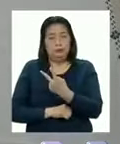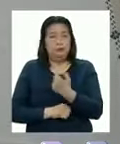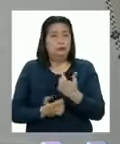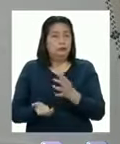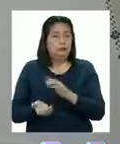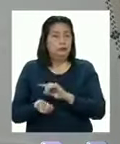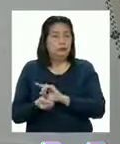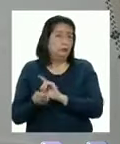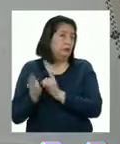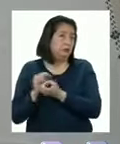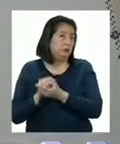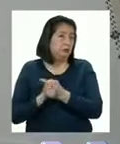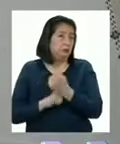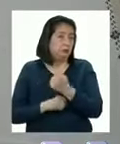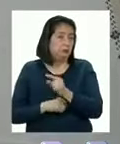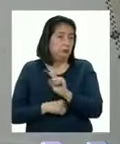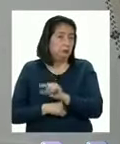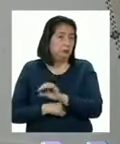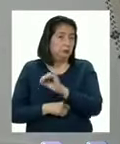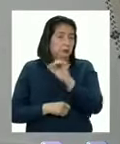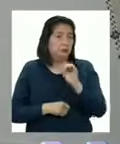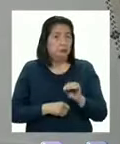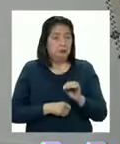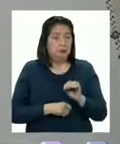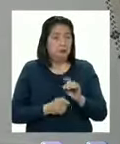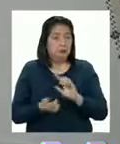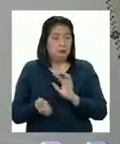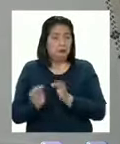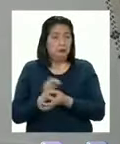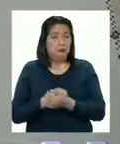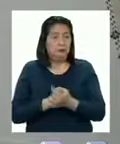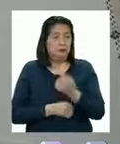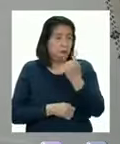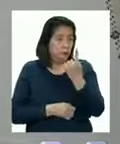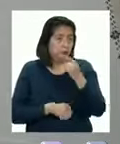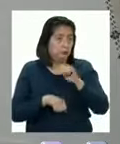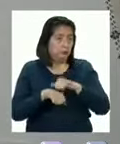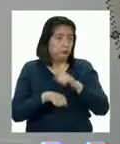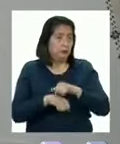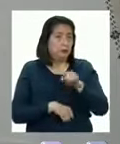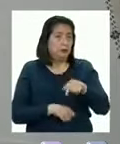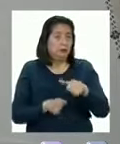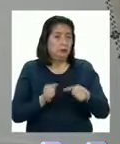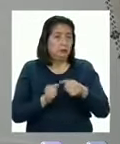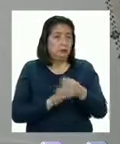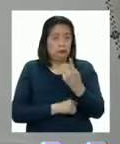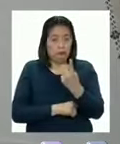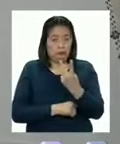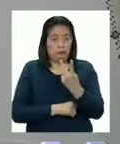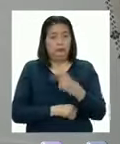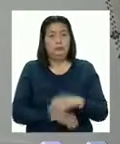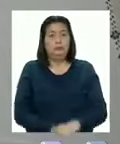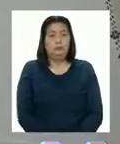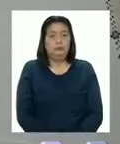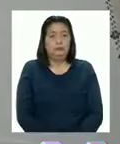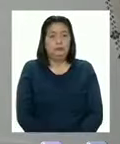Entonces me voy a llevar estas piedritas y la voy a reemplazar por una piedrita en la casilla del número dos